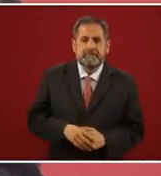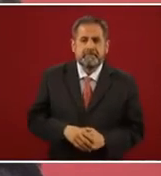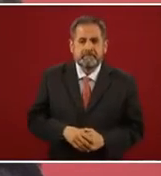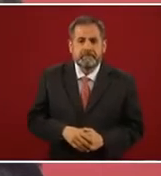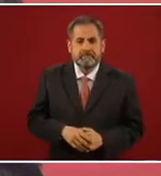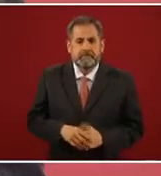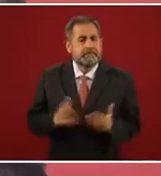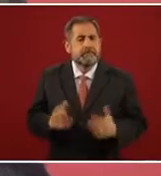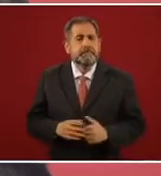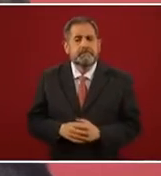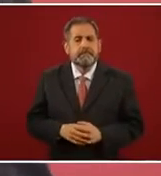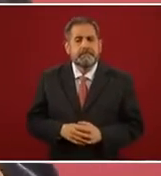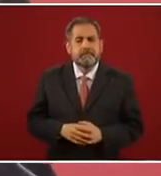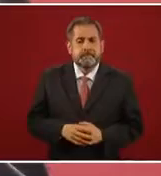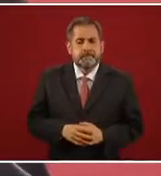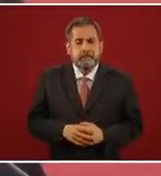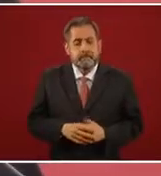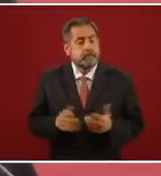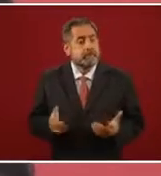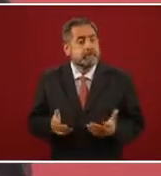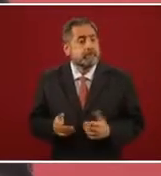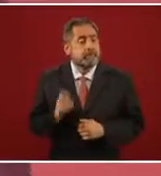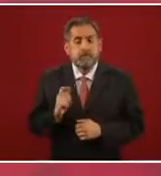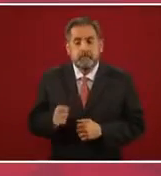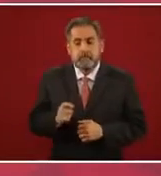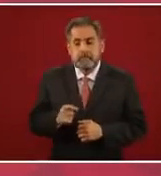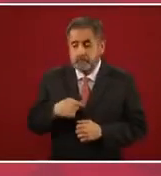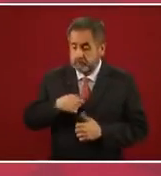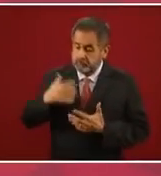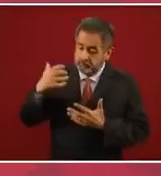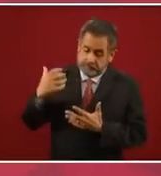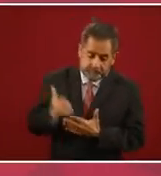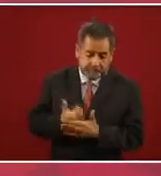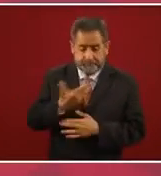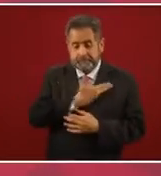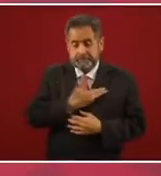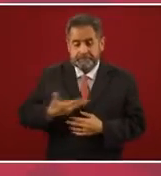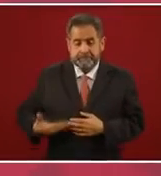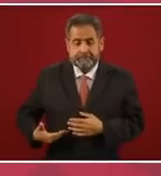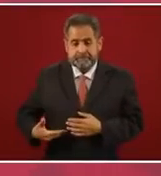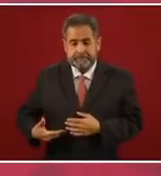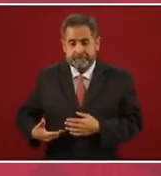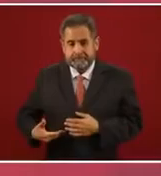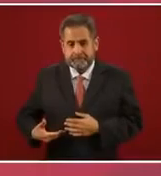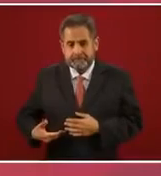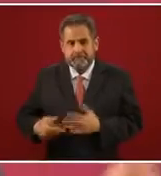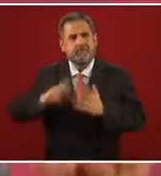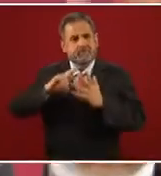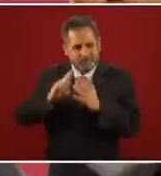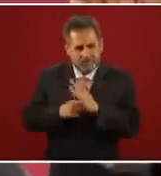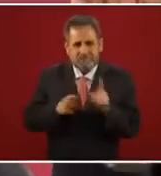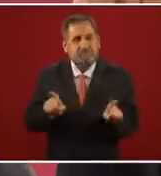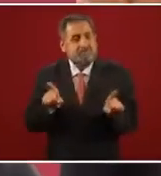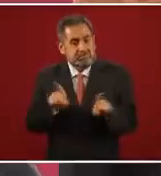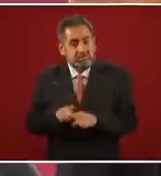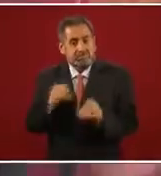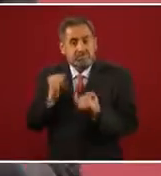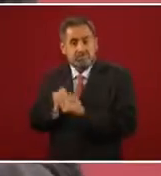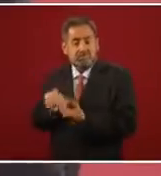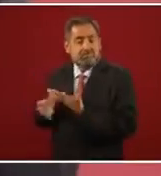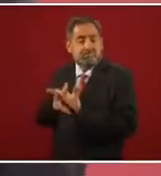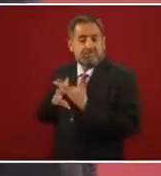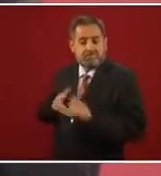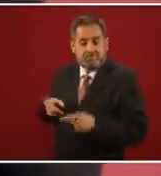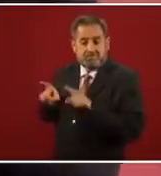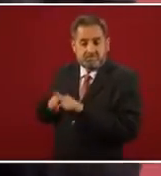Entonces, no llegamos aquí para hacer lo